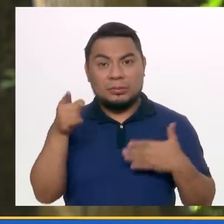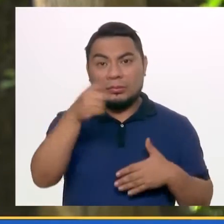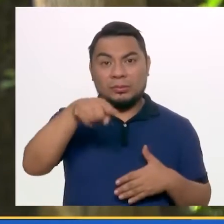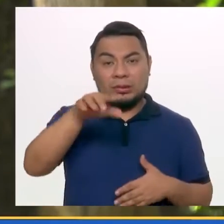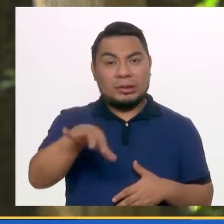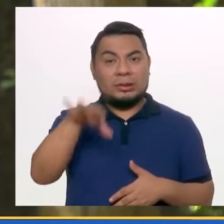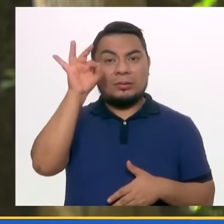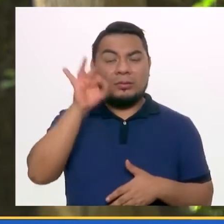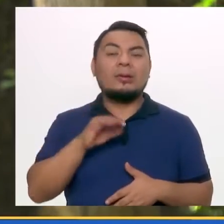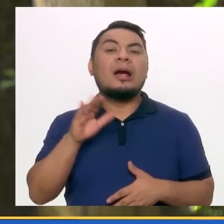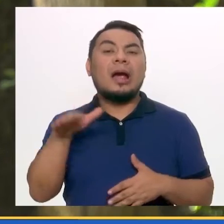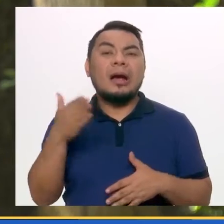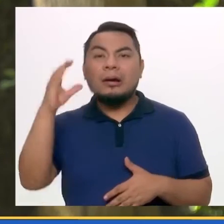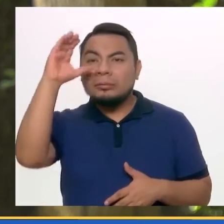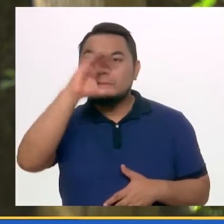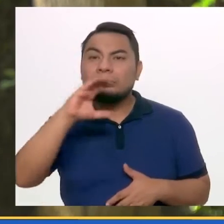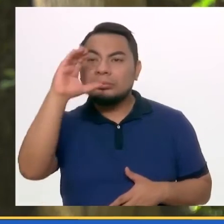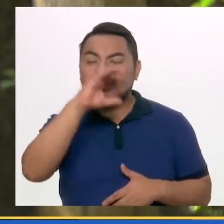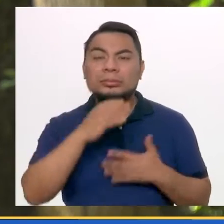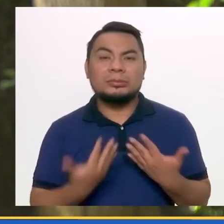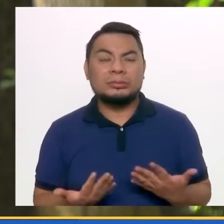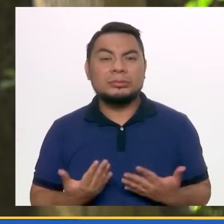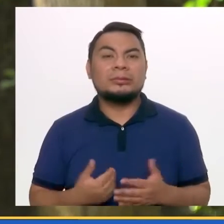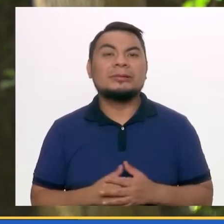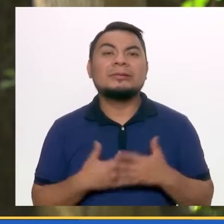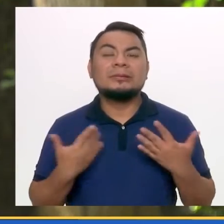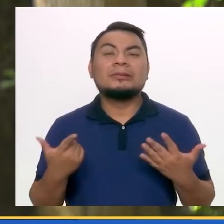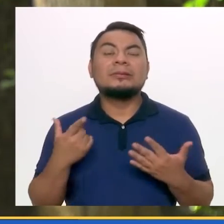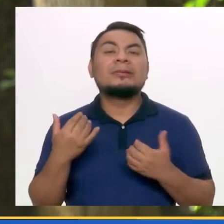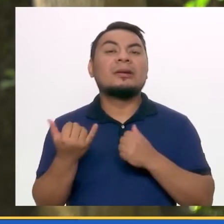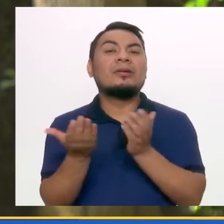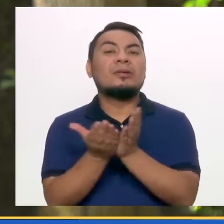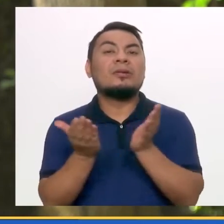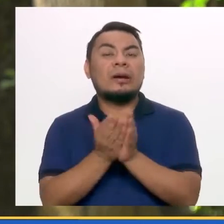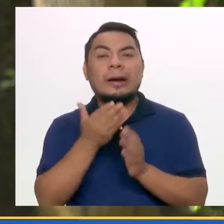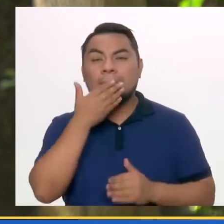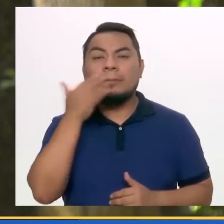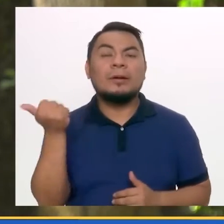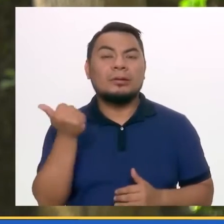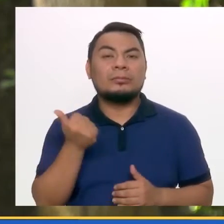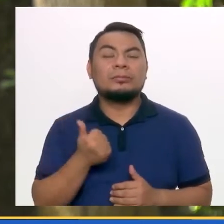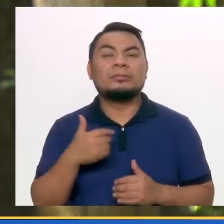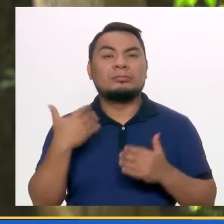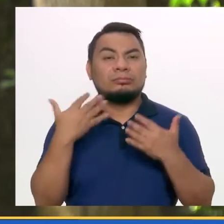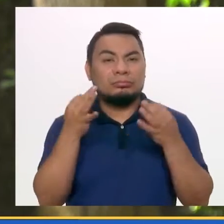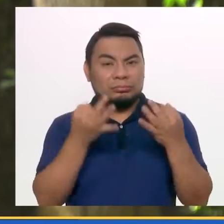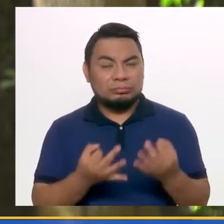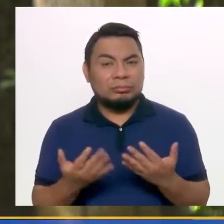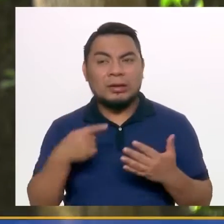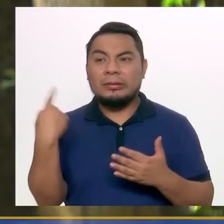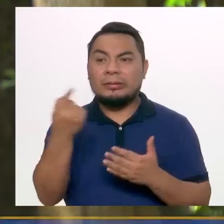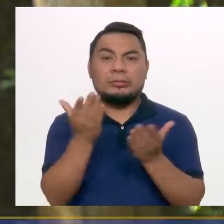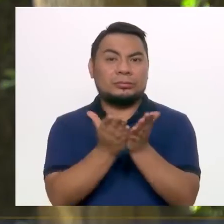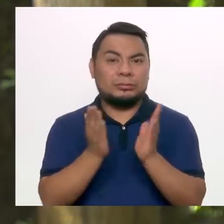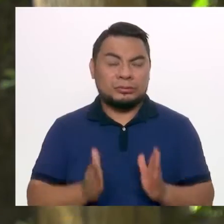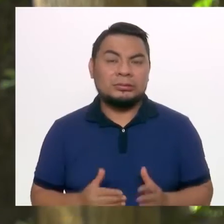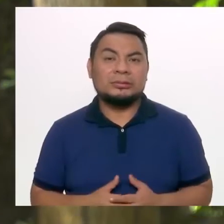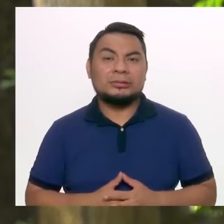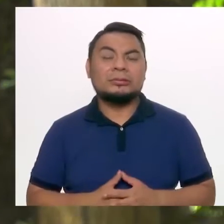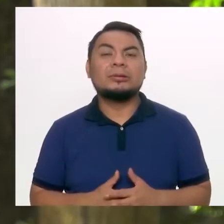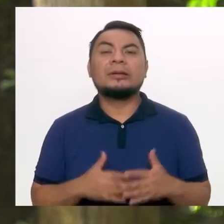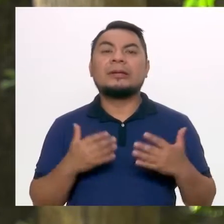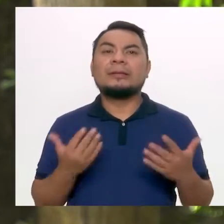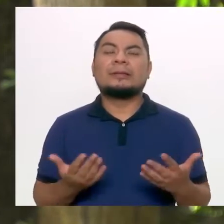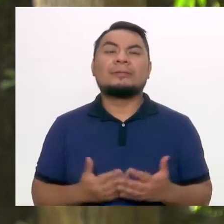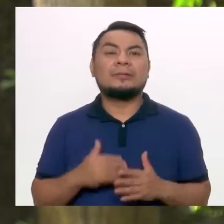si podemos escoger, habría que buscar la institución con las mejores condiciones para el estudiante.